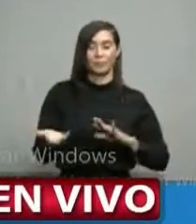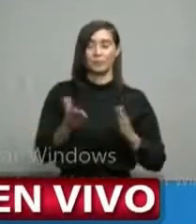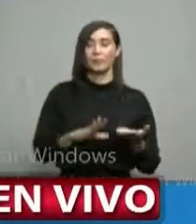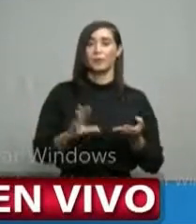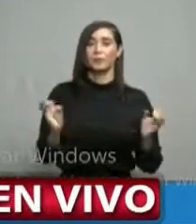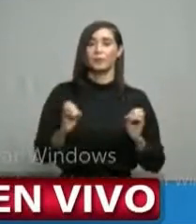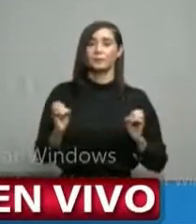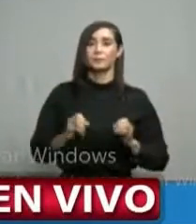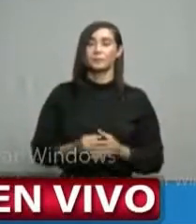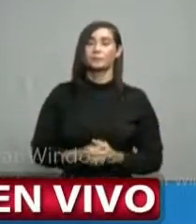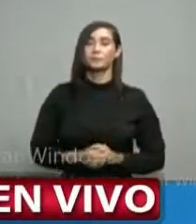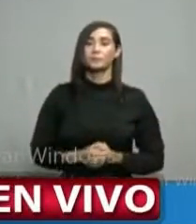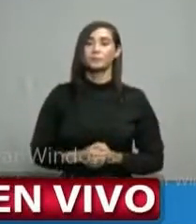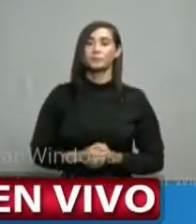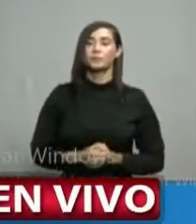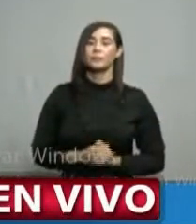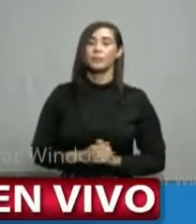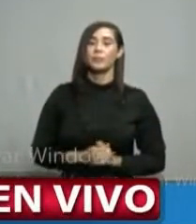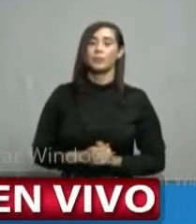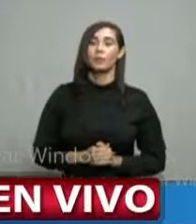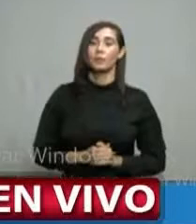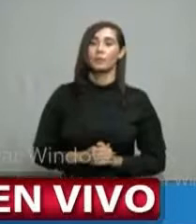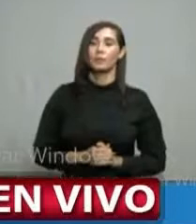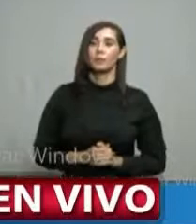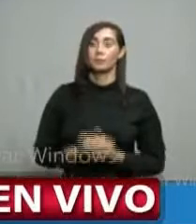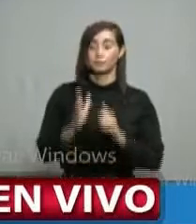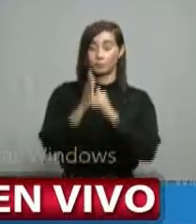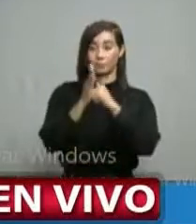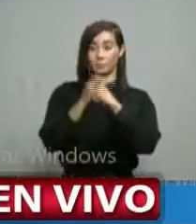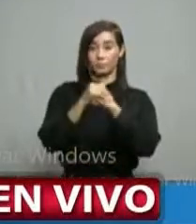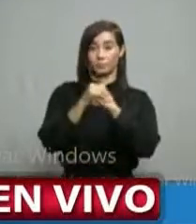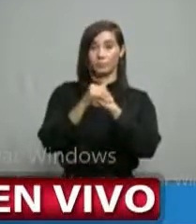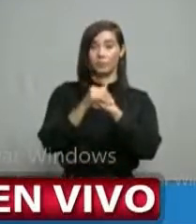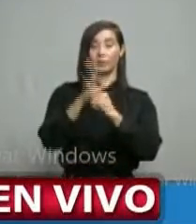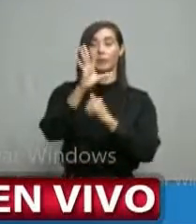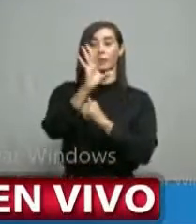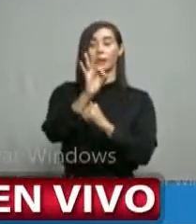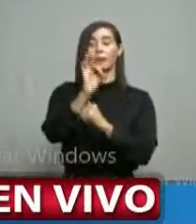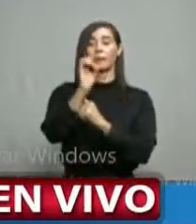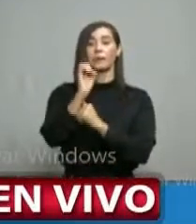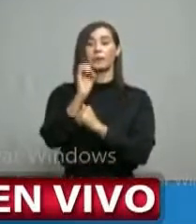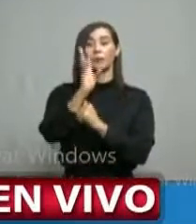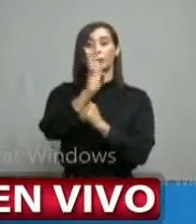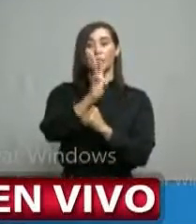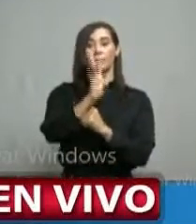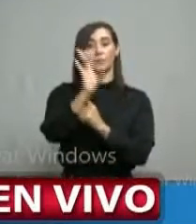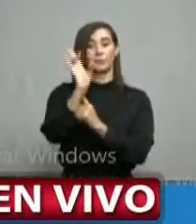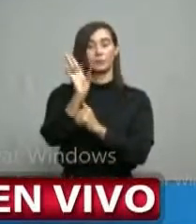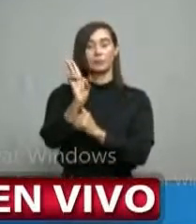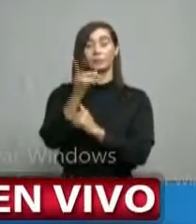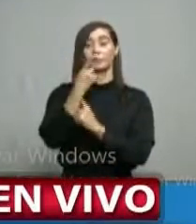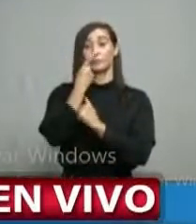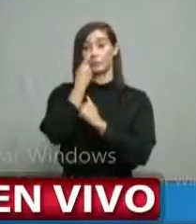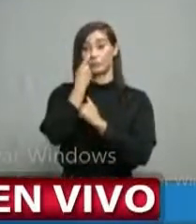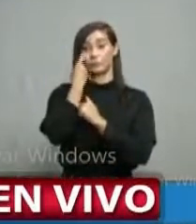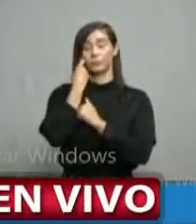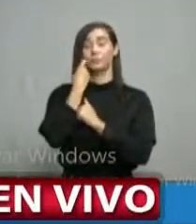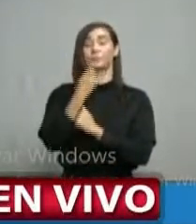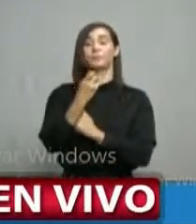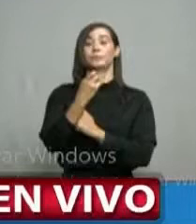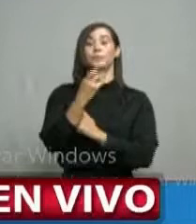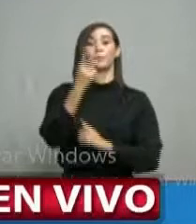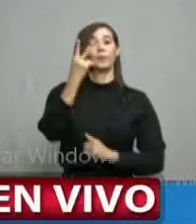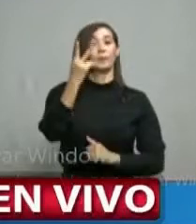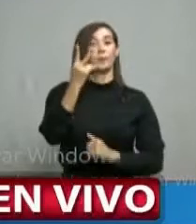0 fallecimientos. Peravia, 967 pruebas realizadas,